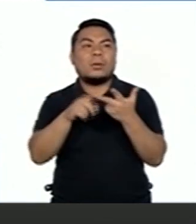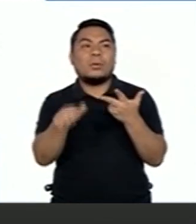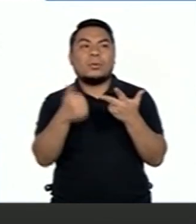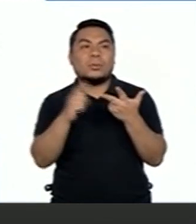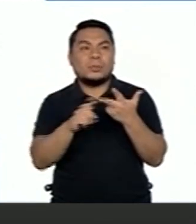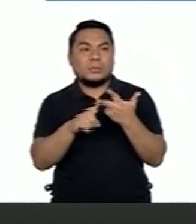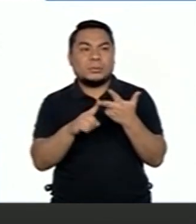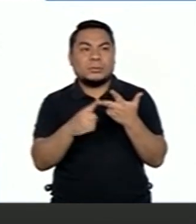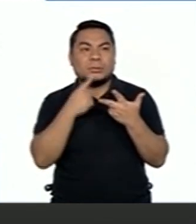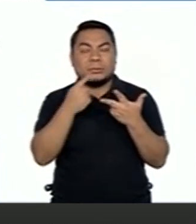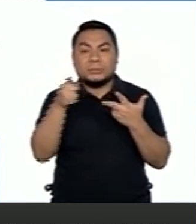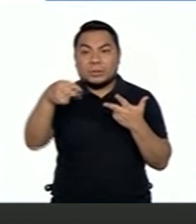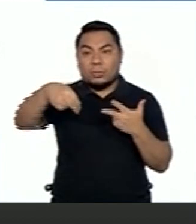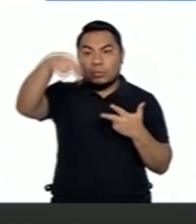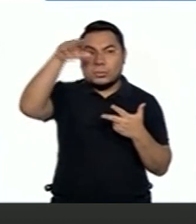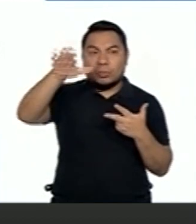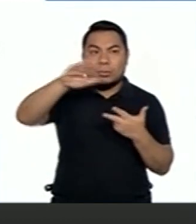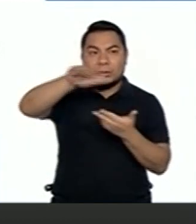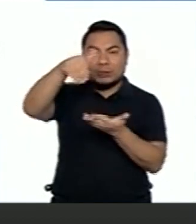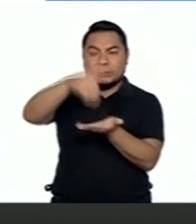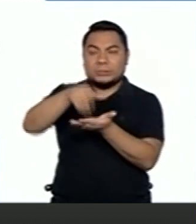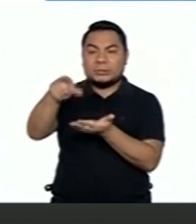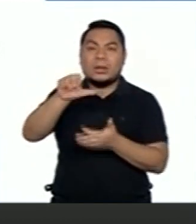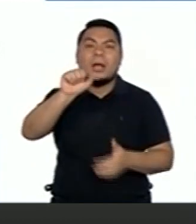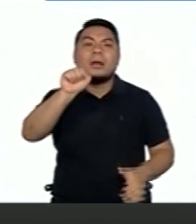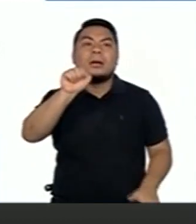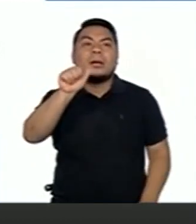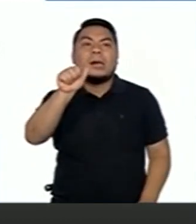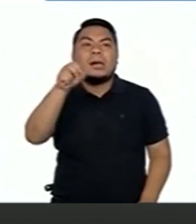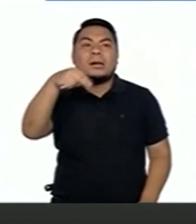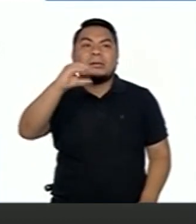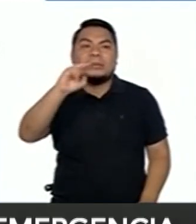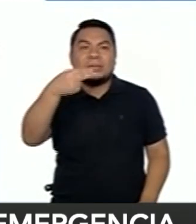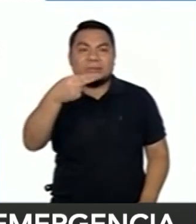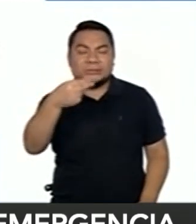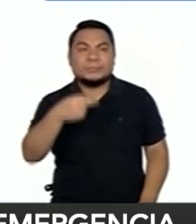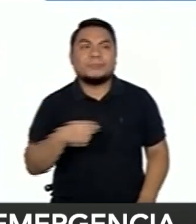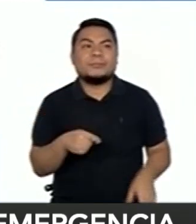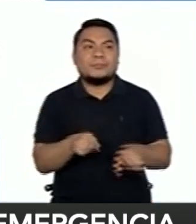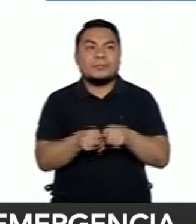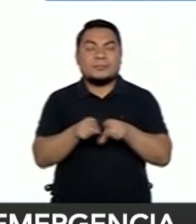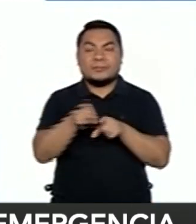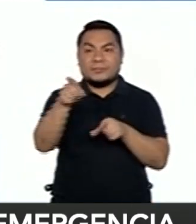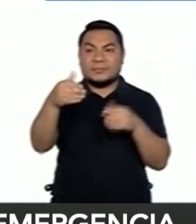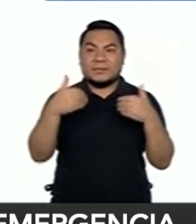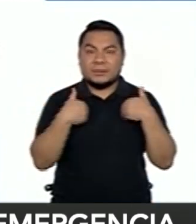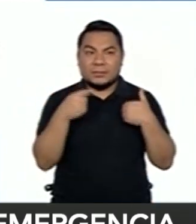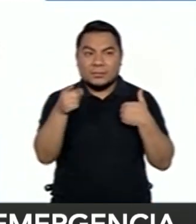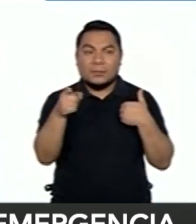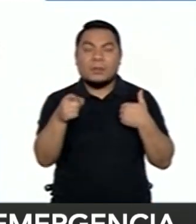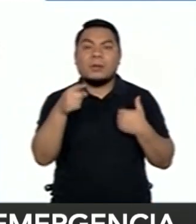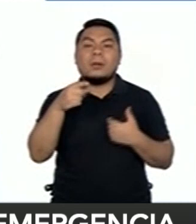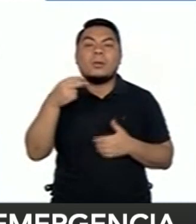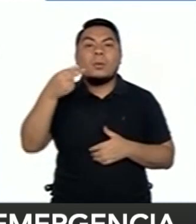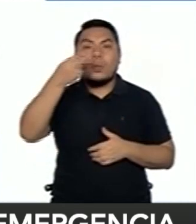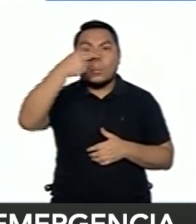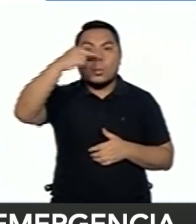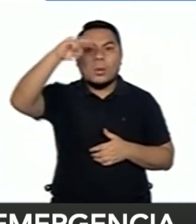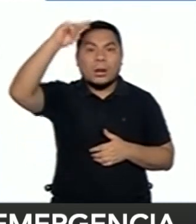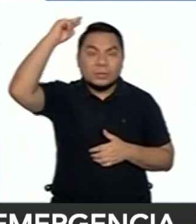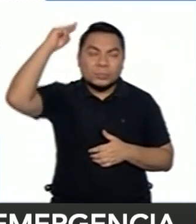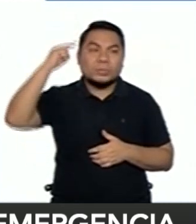tenemos ya en el norte, centro, Ancas, tenemos también Huánuco,